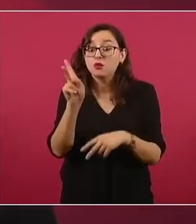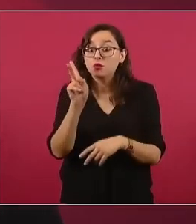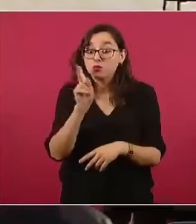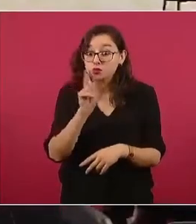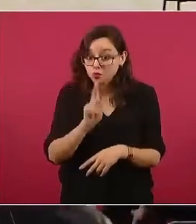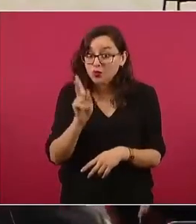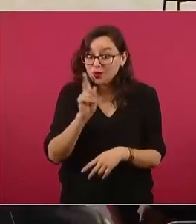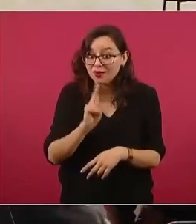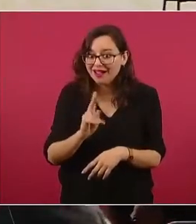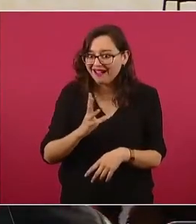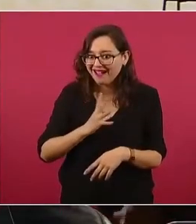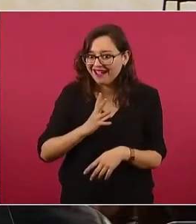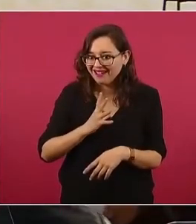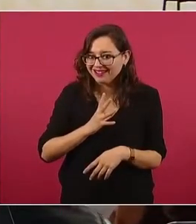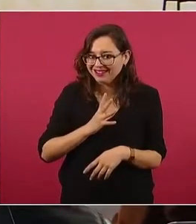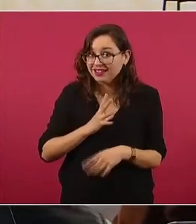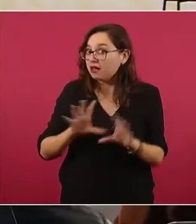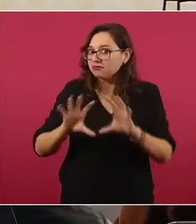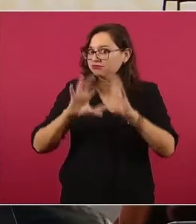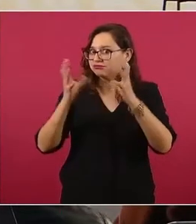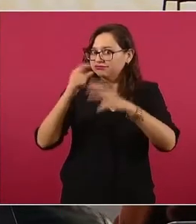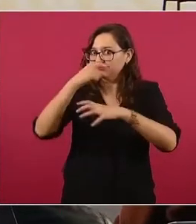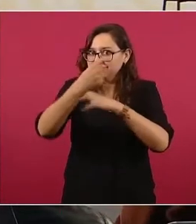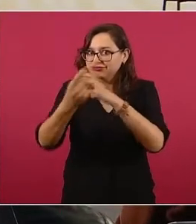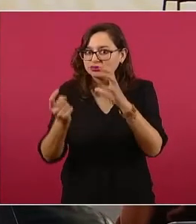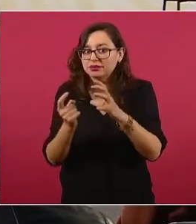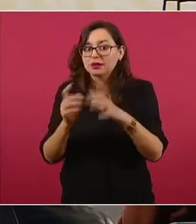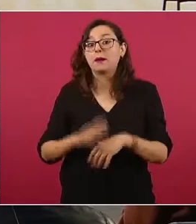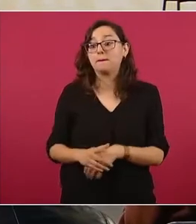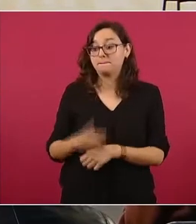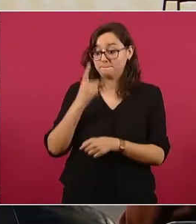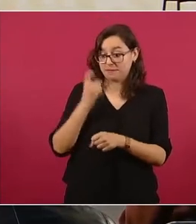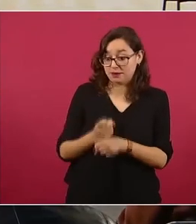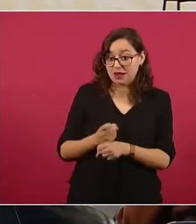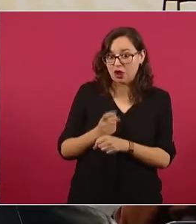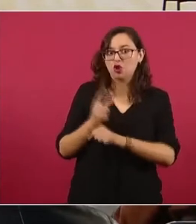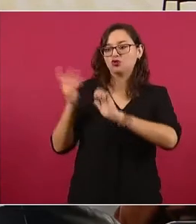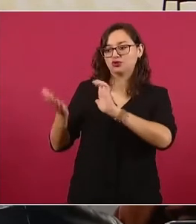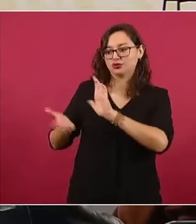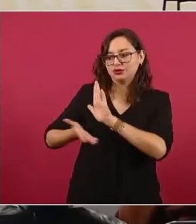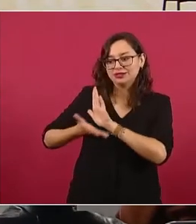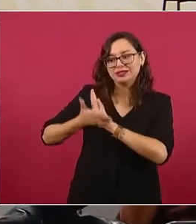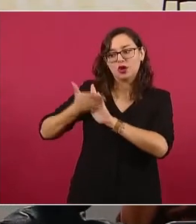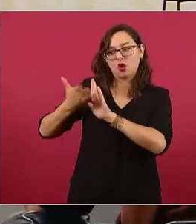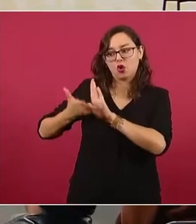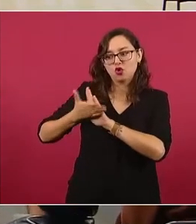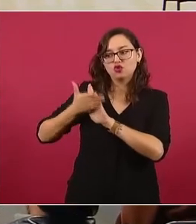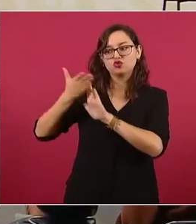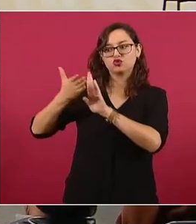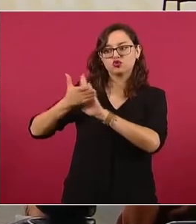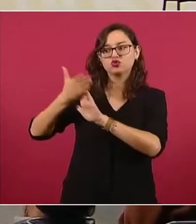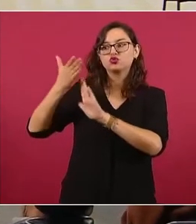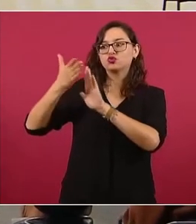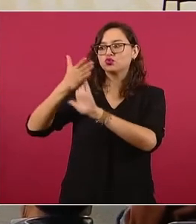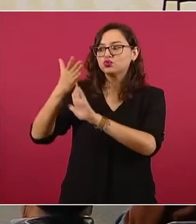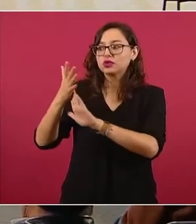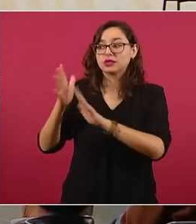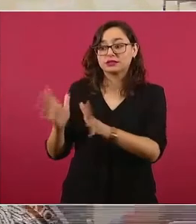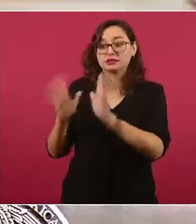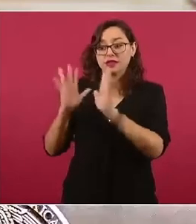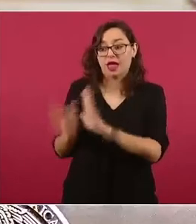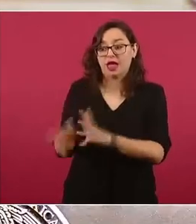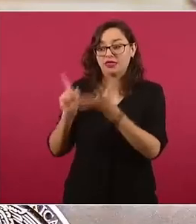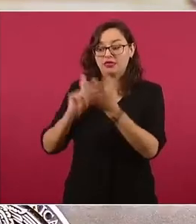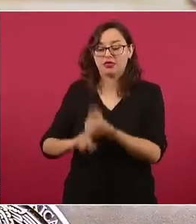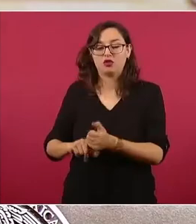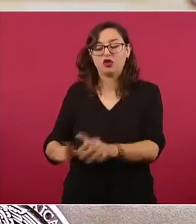La primera etapa para la refinería fue constructiva. Después de preparar el sitio, levantaron 17 plantas